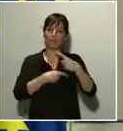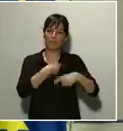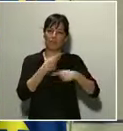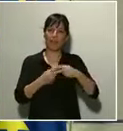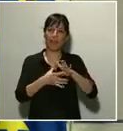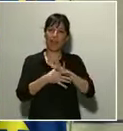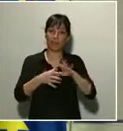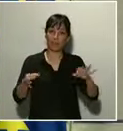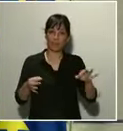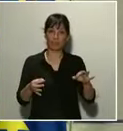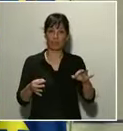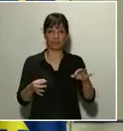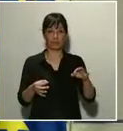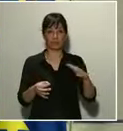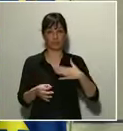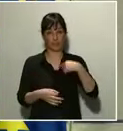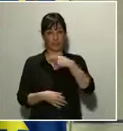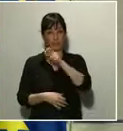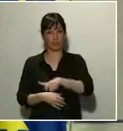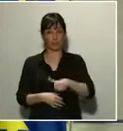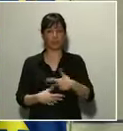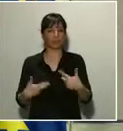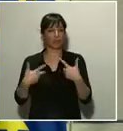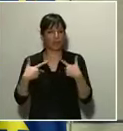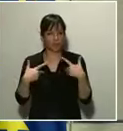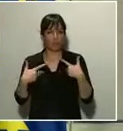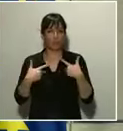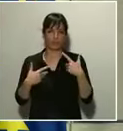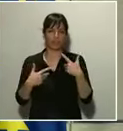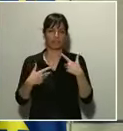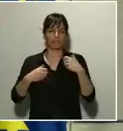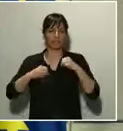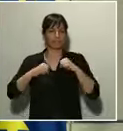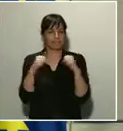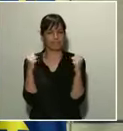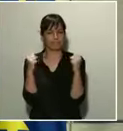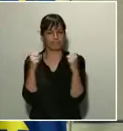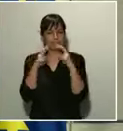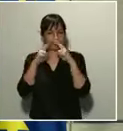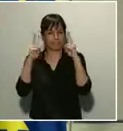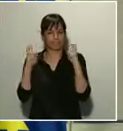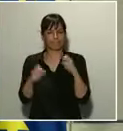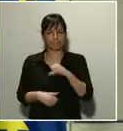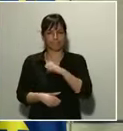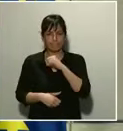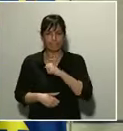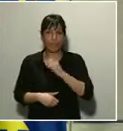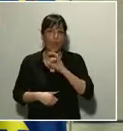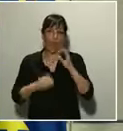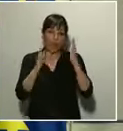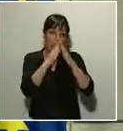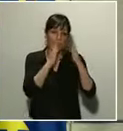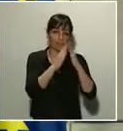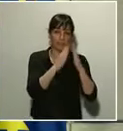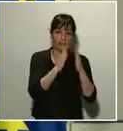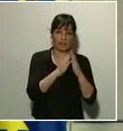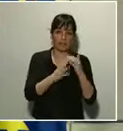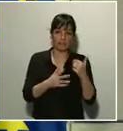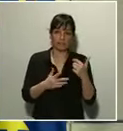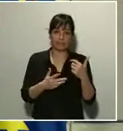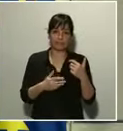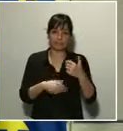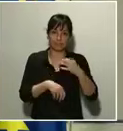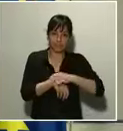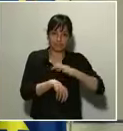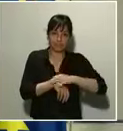momentos sufriendo la misma y están internados en un centro sanitario o en su domicilio pasando la misma y todos